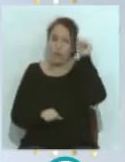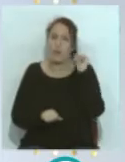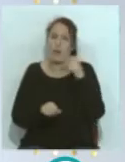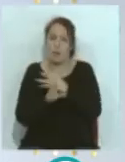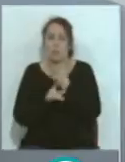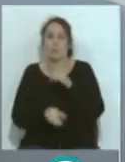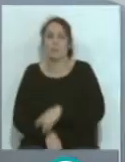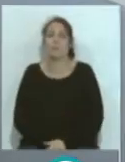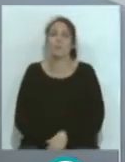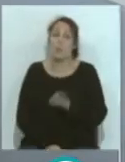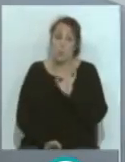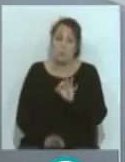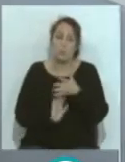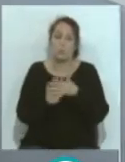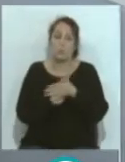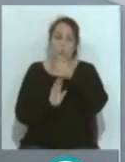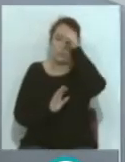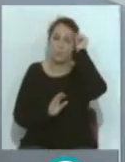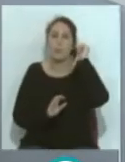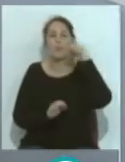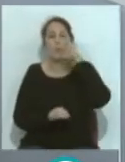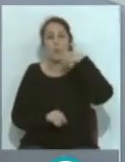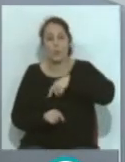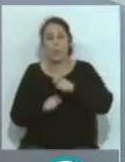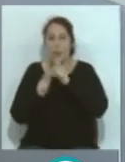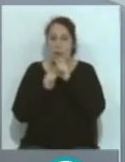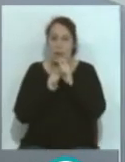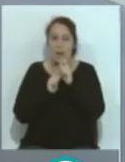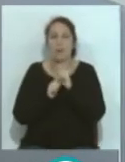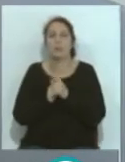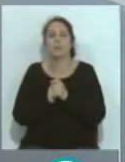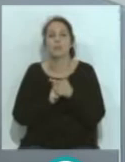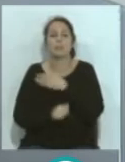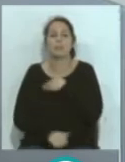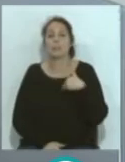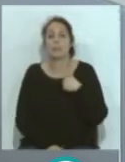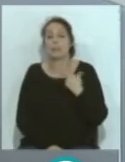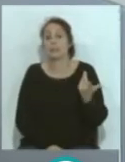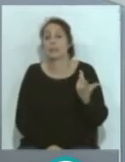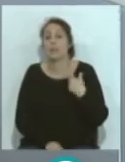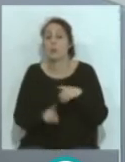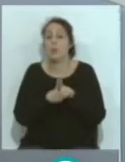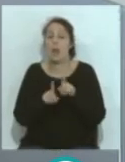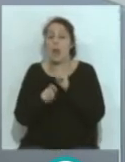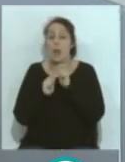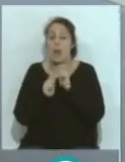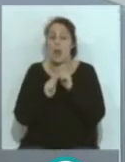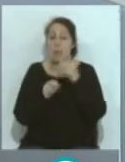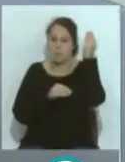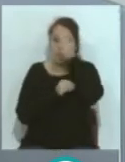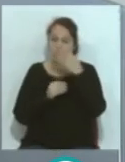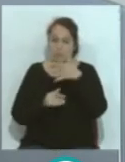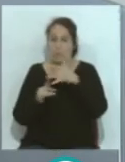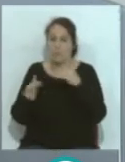Efectivamente. Vamos justamente a hablar de Cervera porque hoy en rueda de prensa, que pretendíamos que eso fuese una rueda de prensa pensando en el